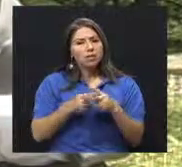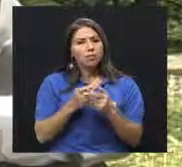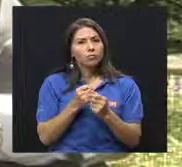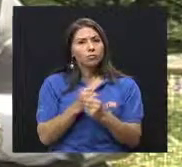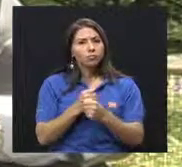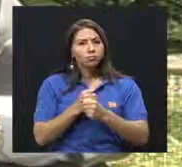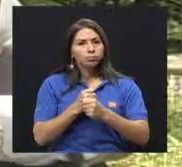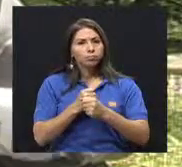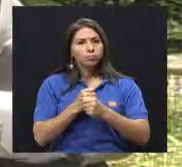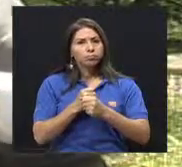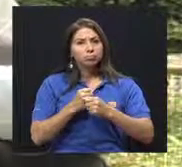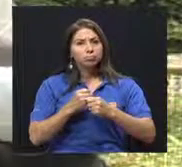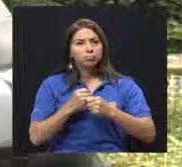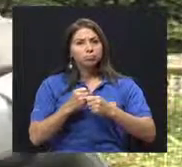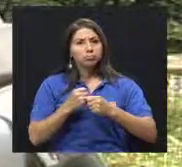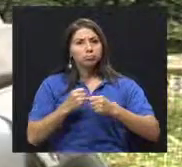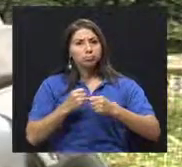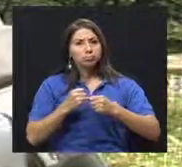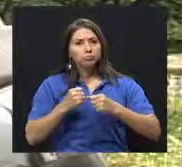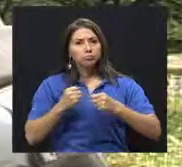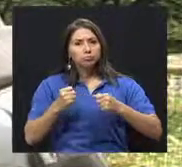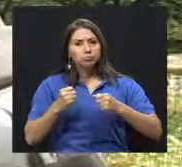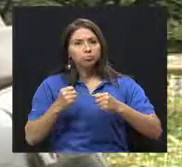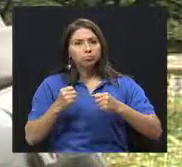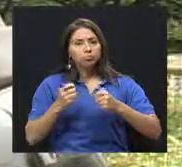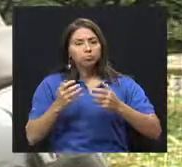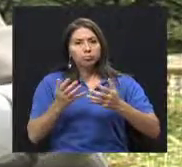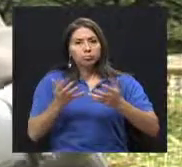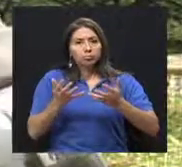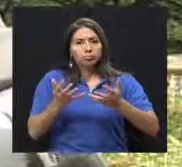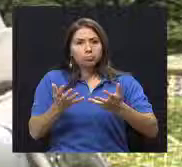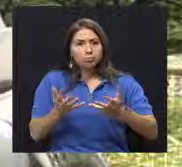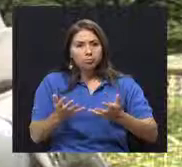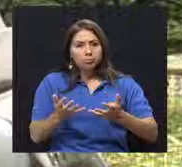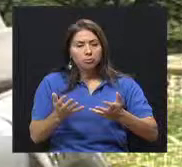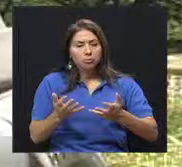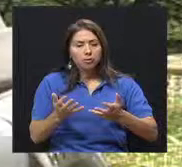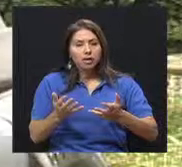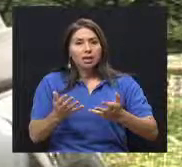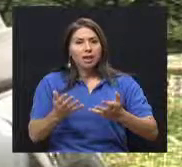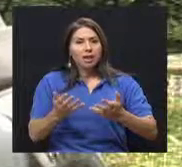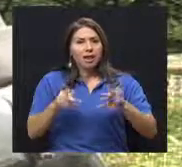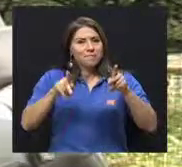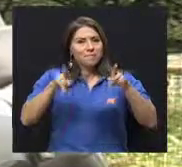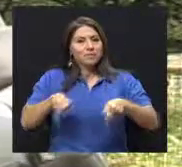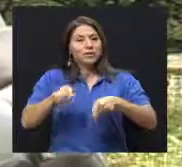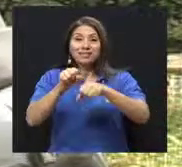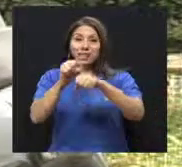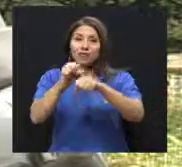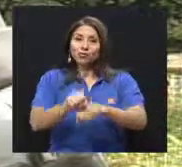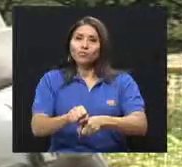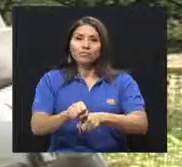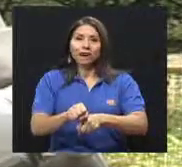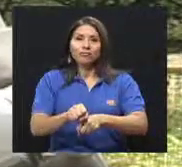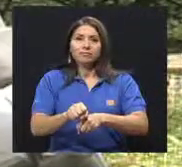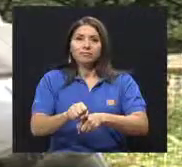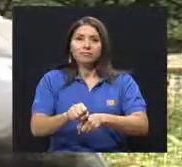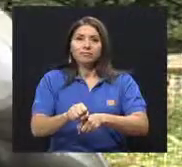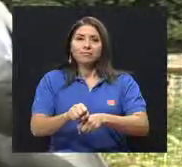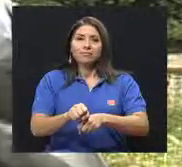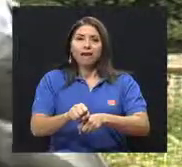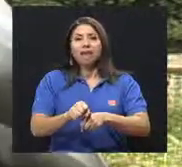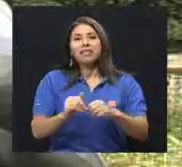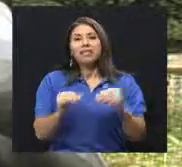aumento de peso desproporcionado acostumbra al ser humano a vivir con niveles de glucosa,